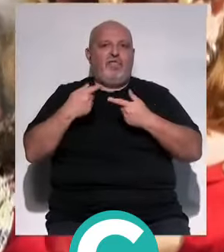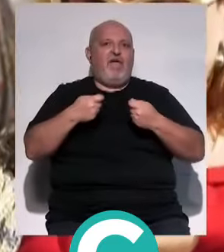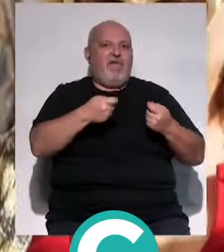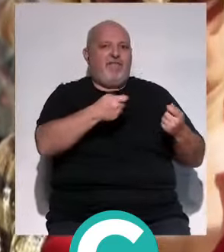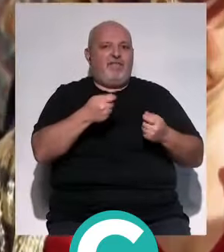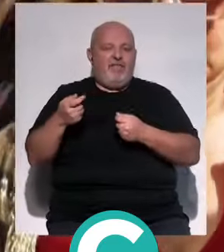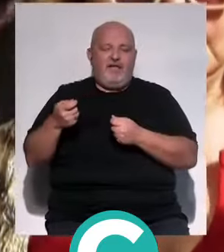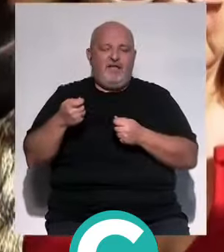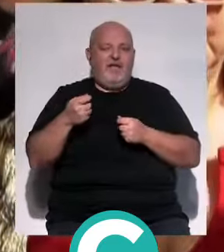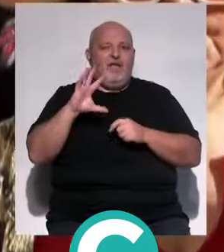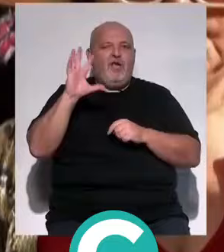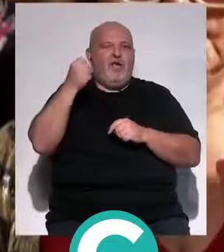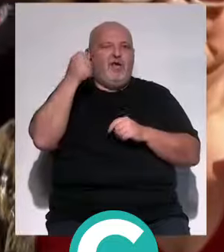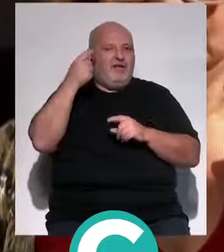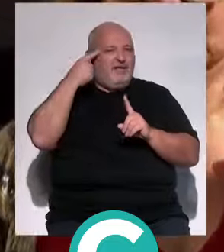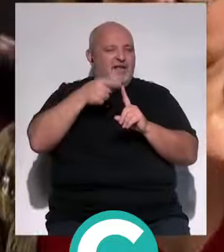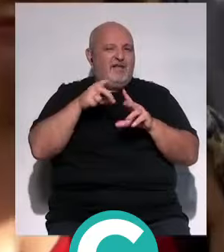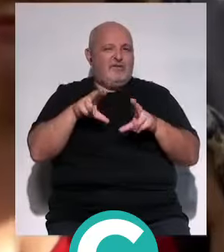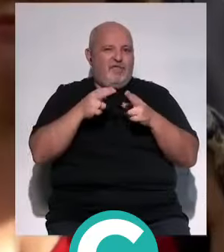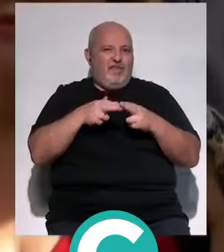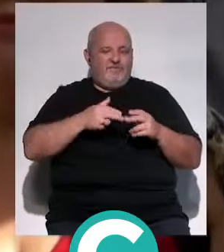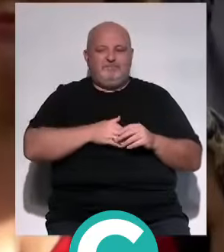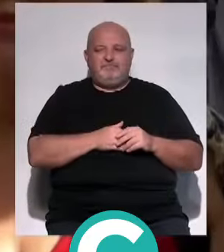partícipes de esa conquista colectiva que es la sociedad.